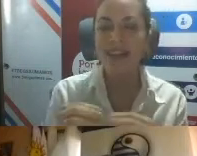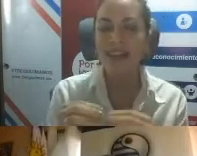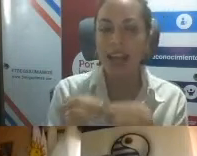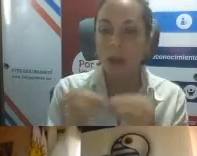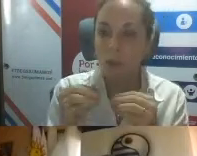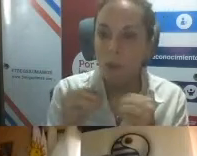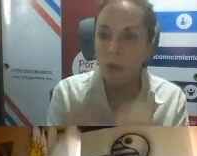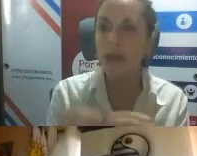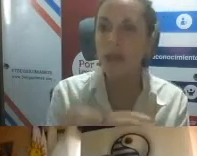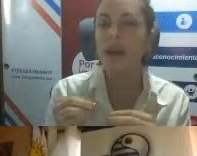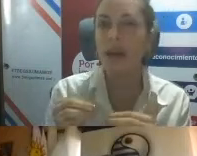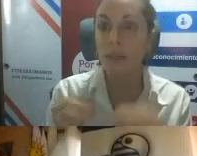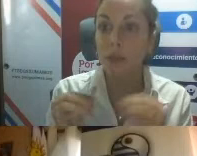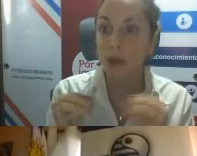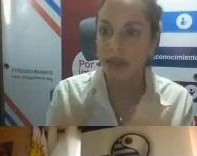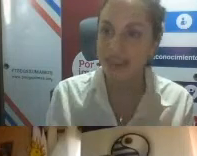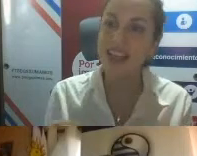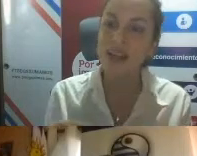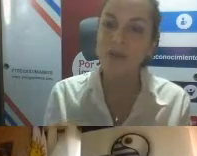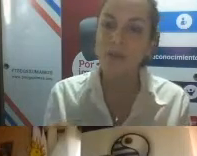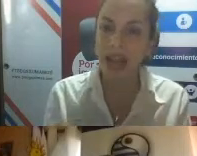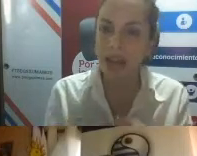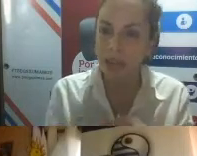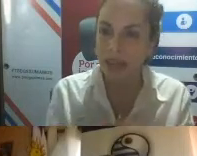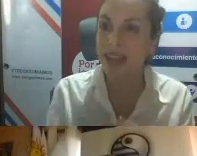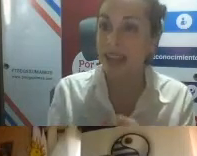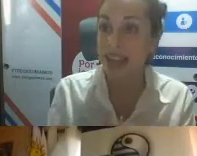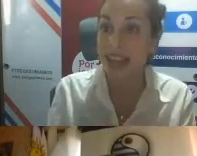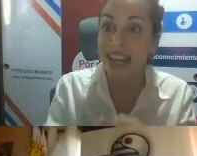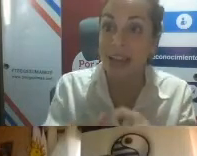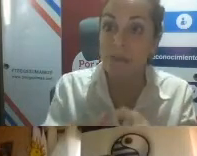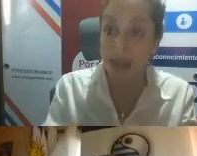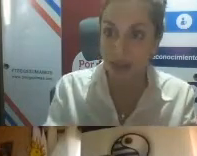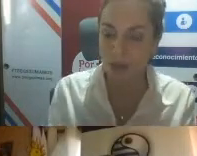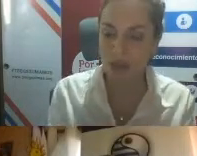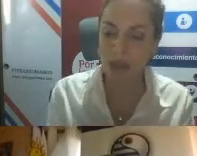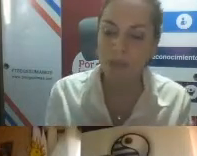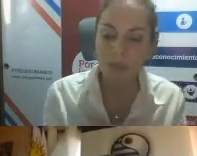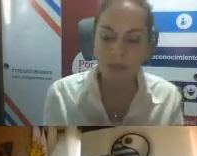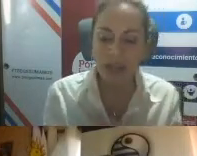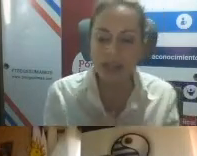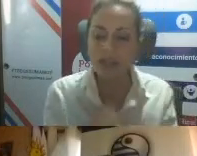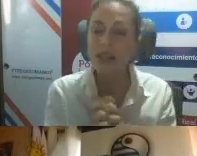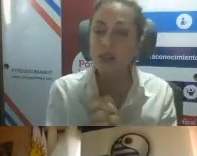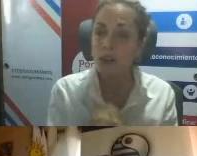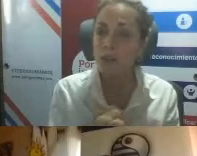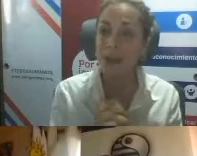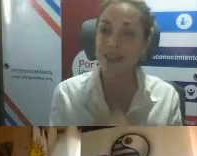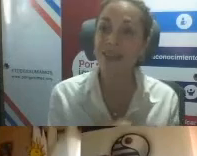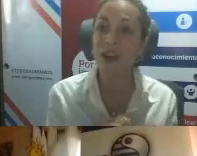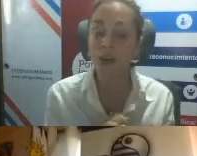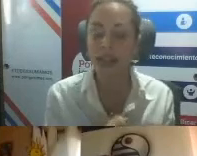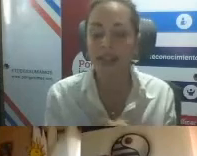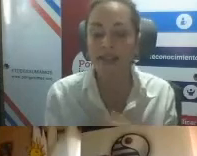es muy importante para aplicar y generar impacto, ¿sí? La rehabilitación